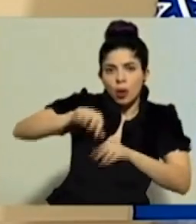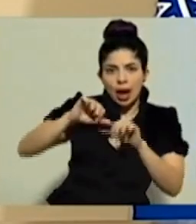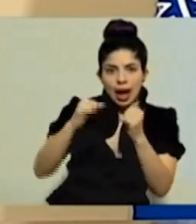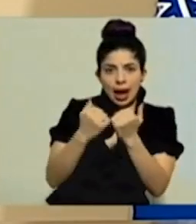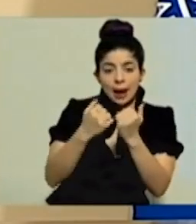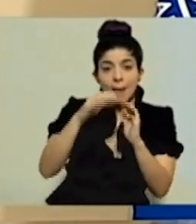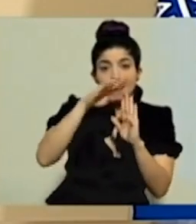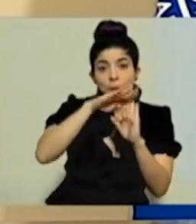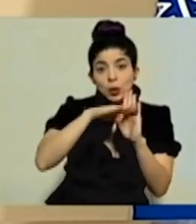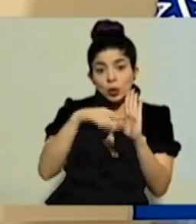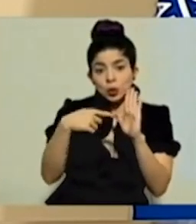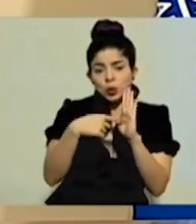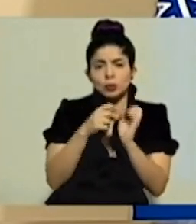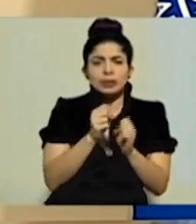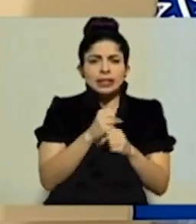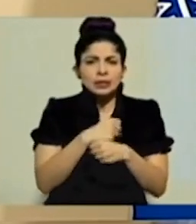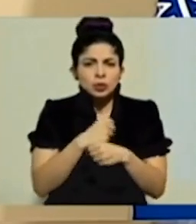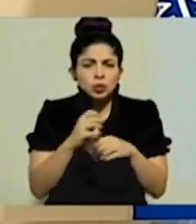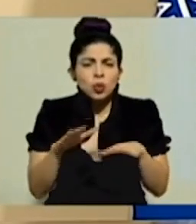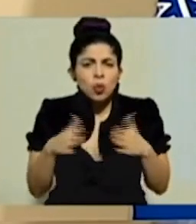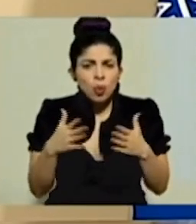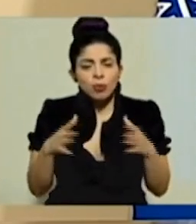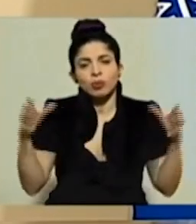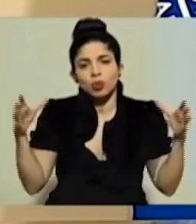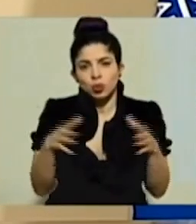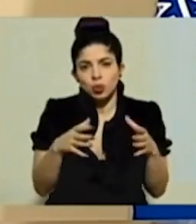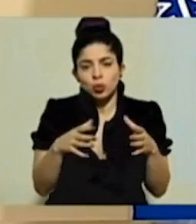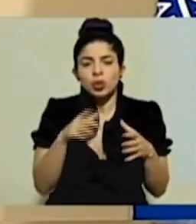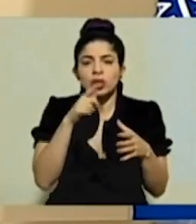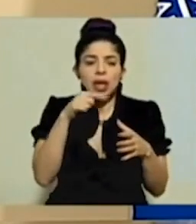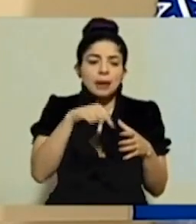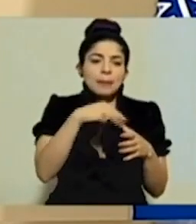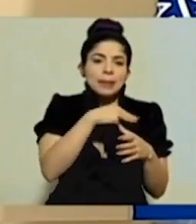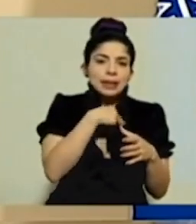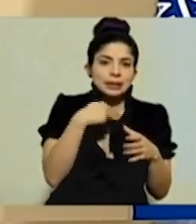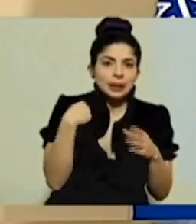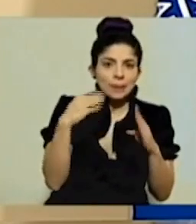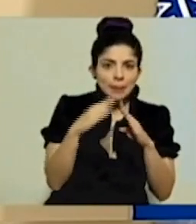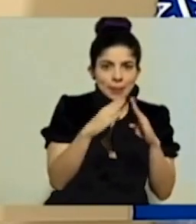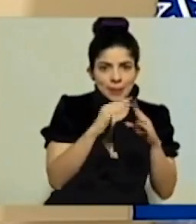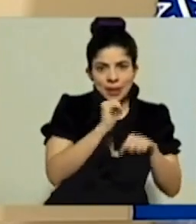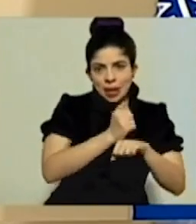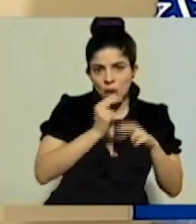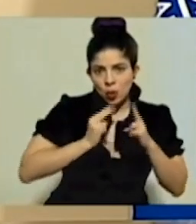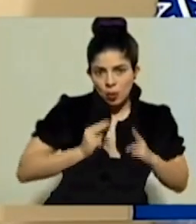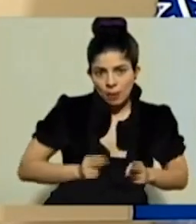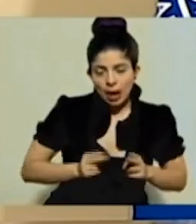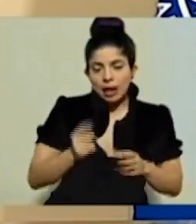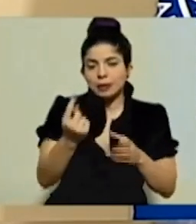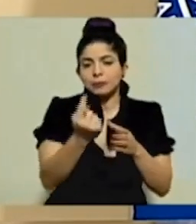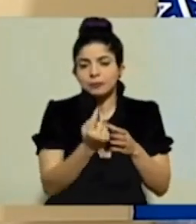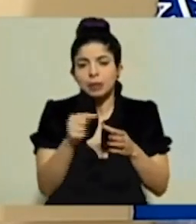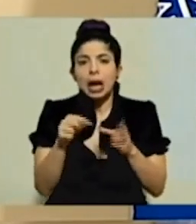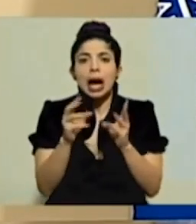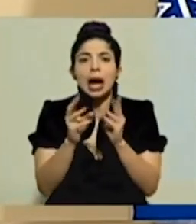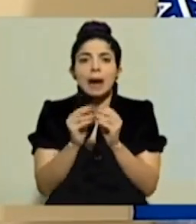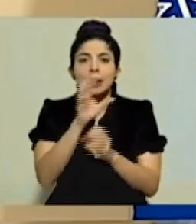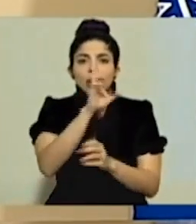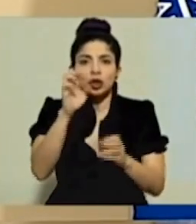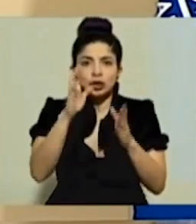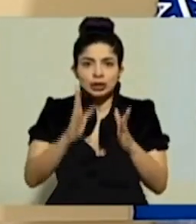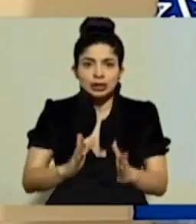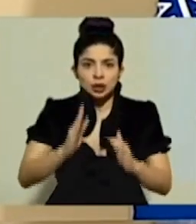protocolo fue realizado en conjunto por el Ministerio de Vivienda y Asentamientos Humanos, la Cámara Costarricense de la